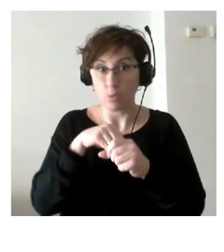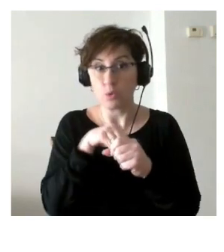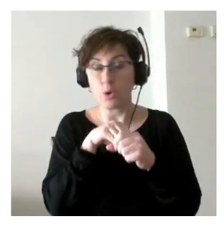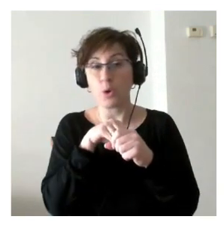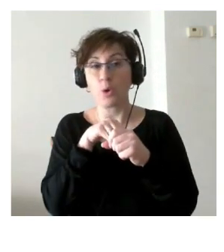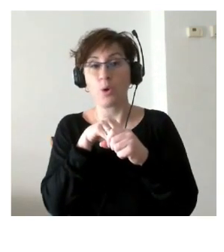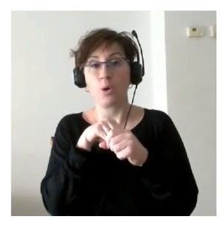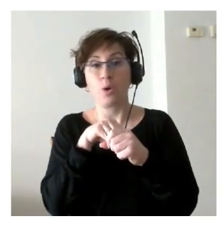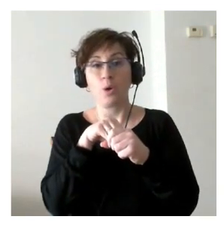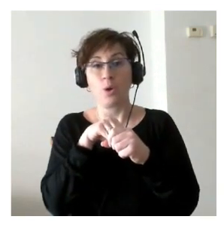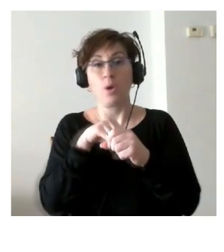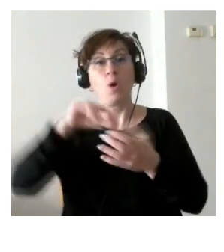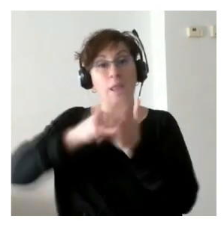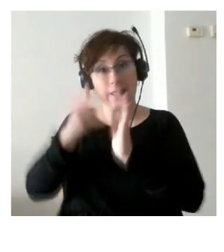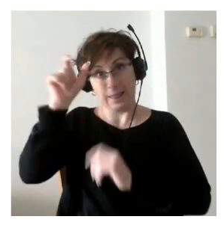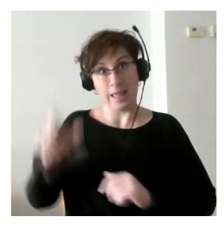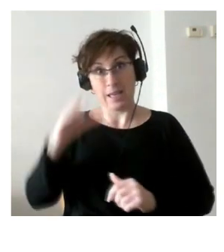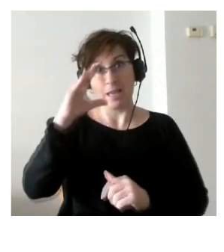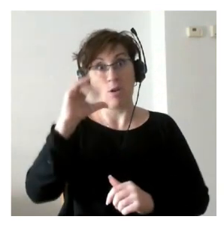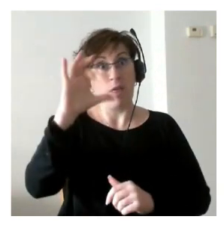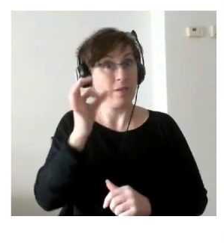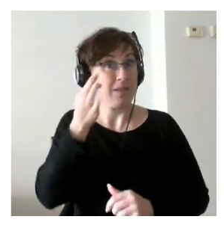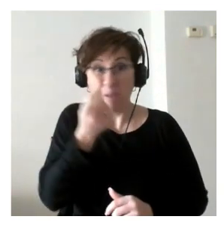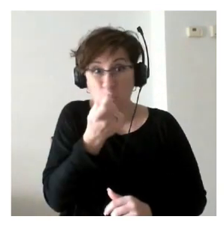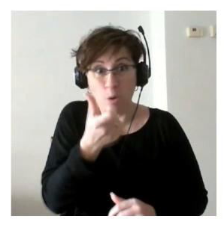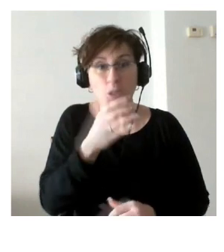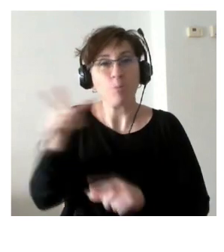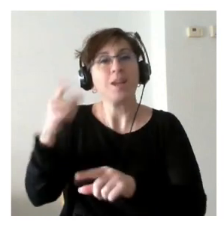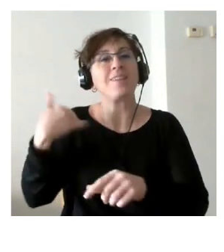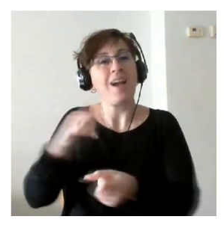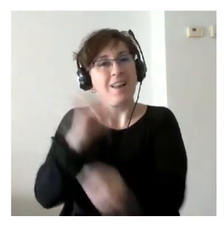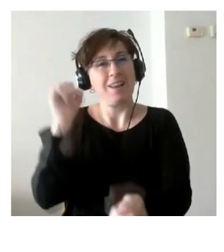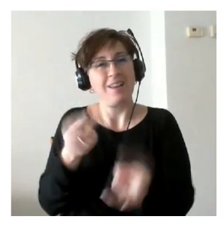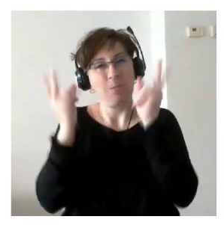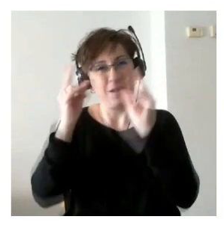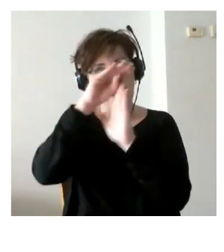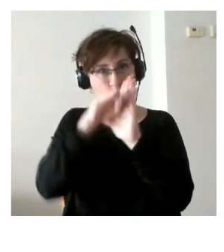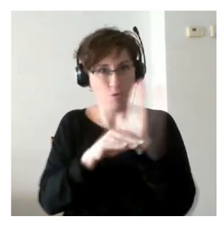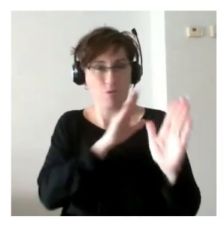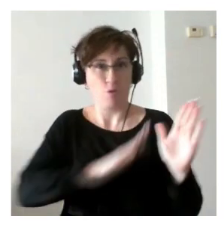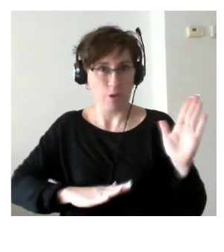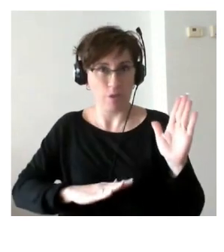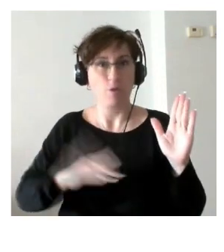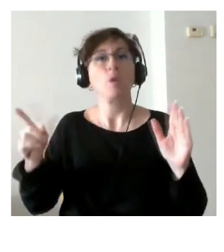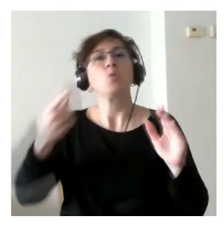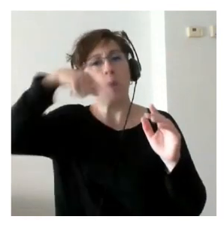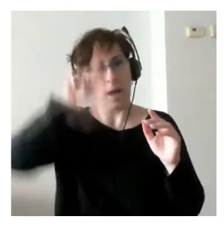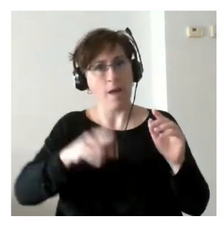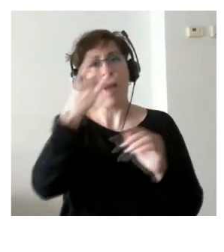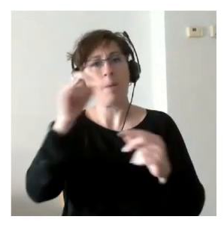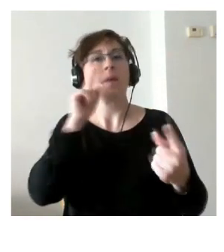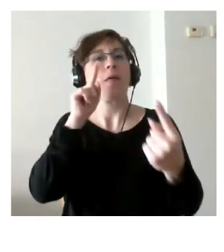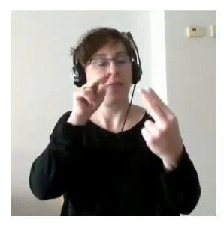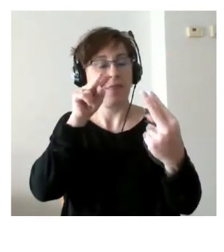en este caso el técnico del CIS muy poquito porque ya estaba en libertad condicional si veías a tu profesional una vez al mes pero